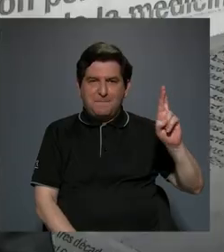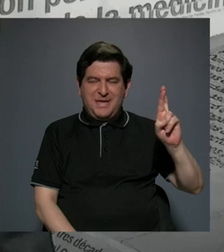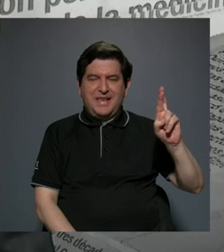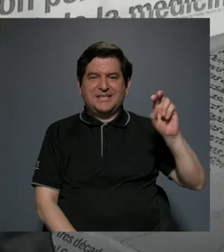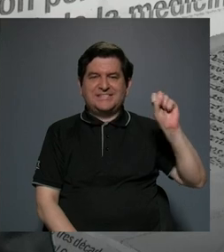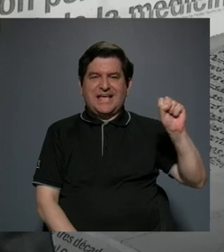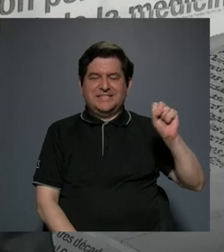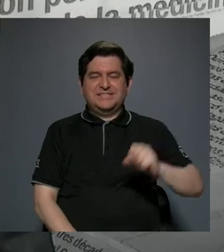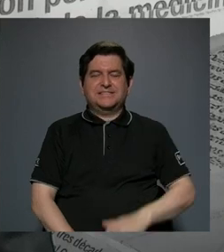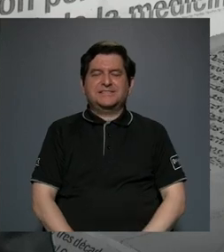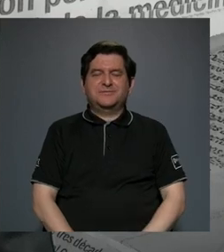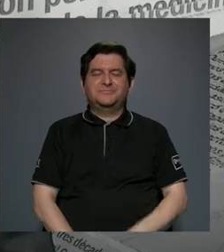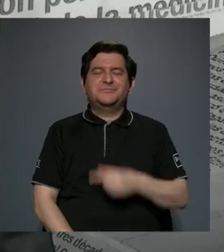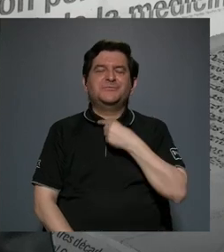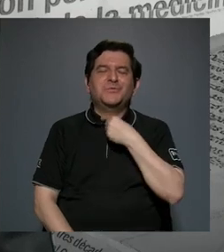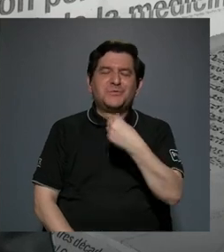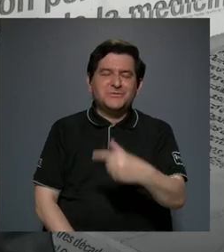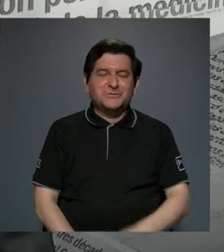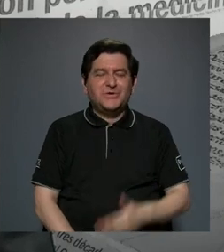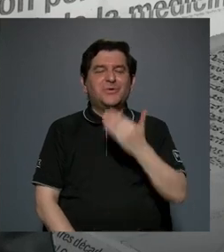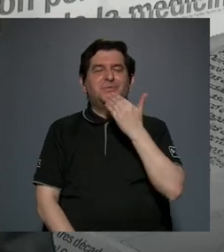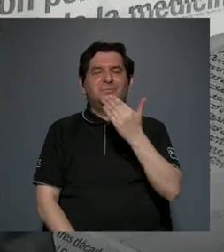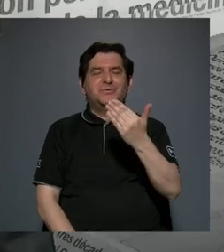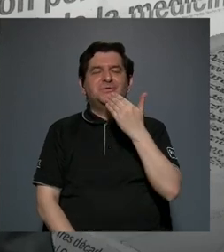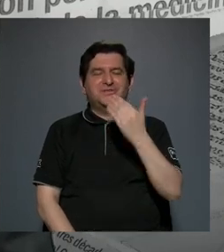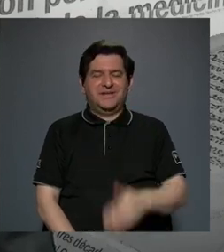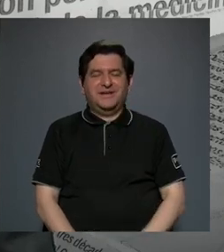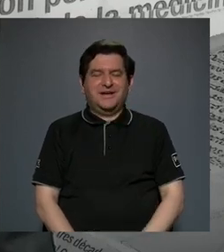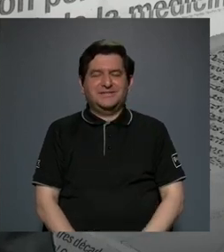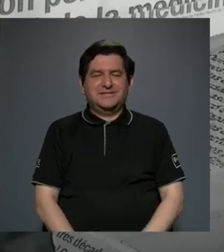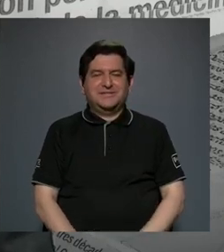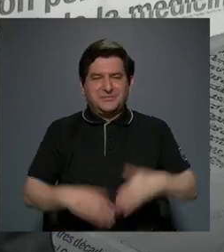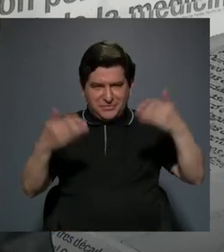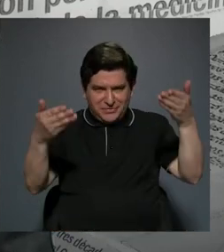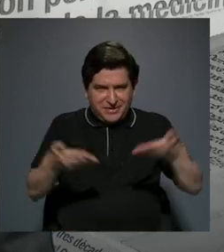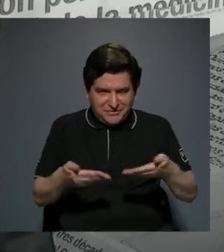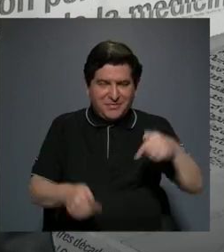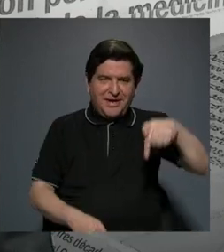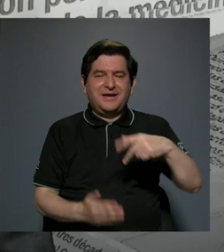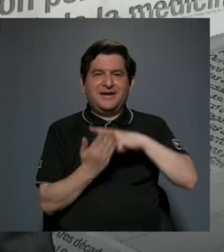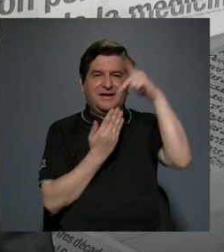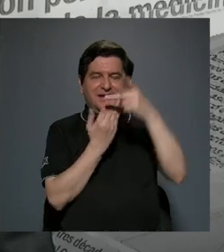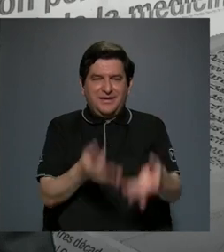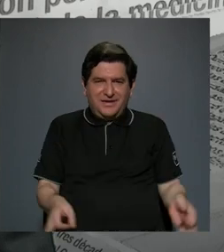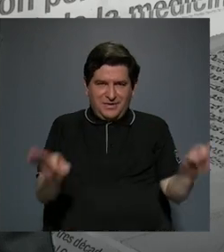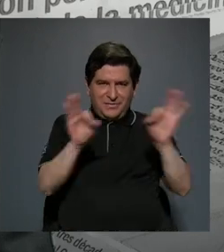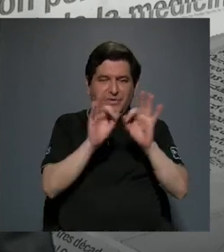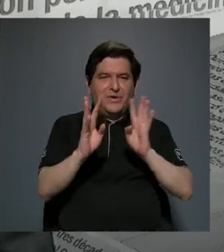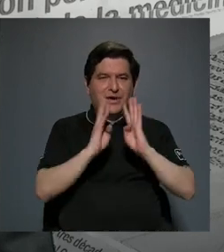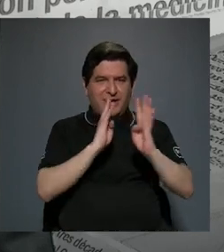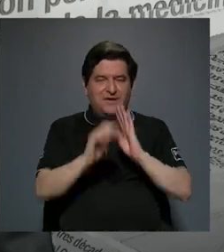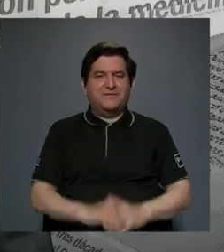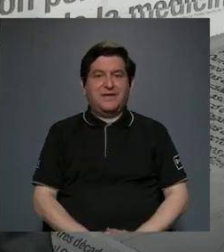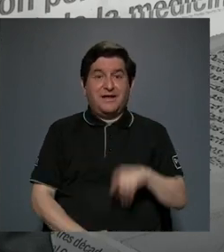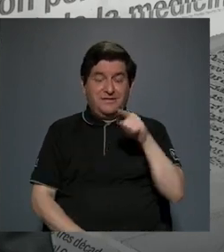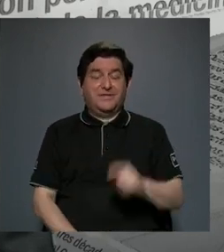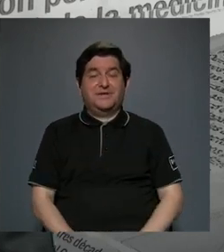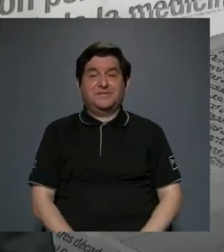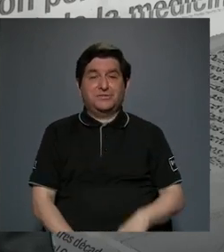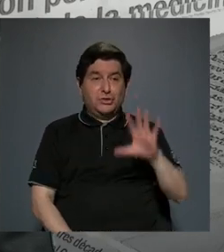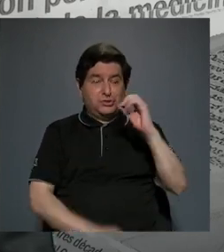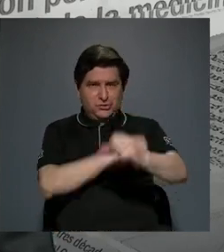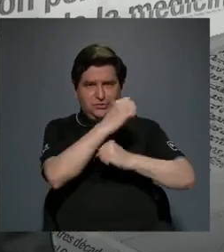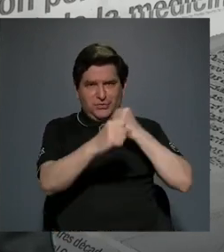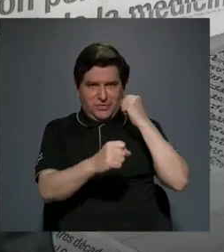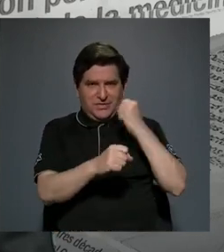Sánchez. Mucho gusto. Muchas gracias, doña Alejandra, por recibirme aquí en Lo que importa para hablar de este aniversario